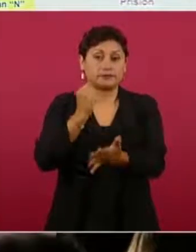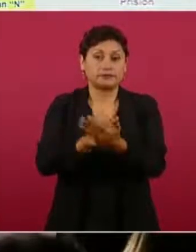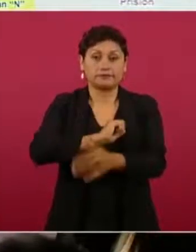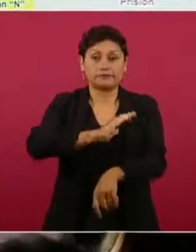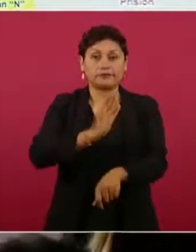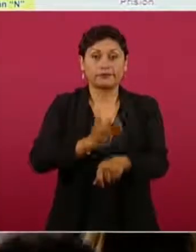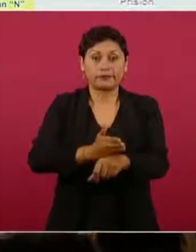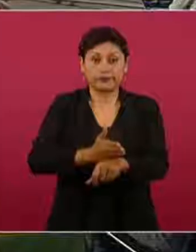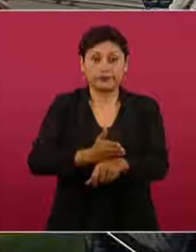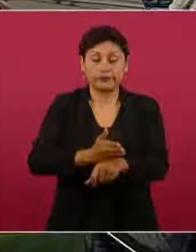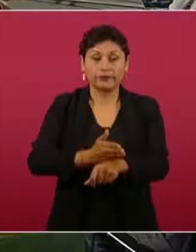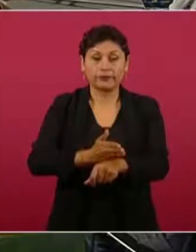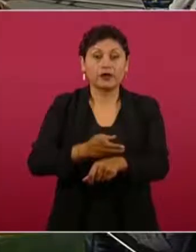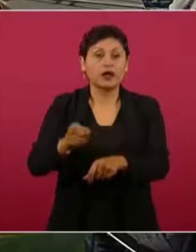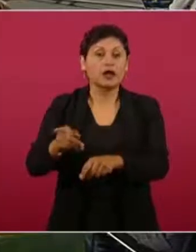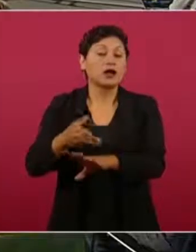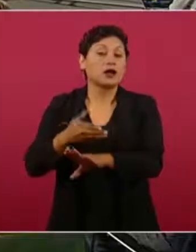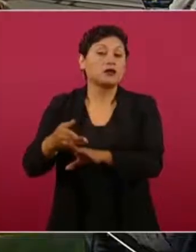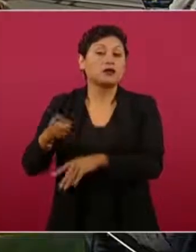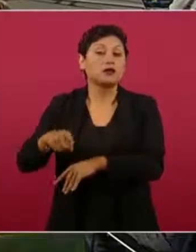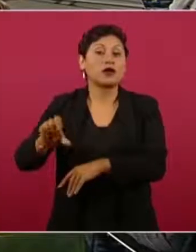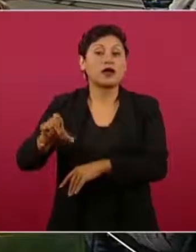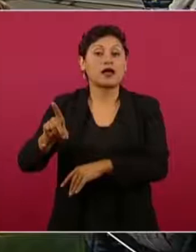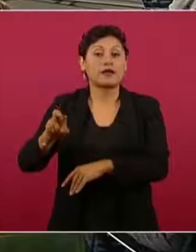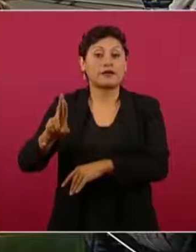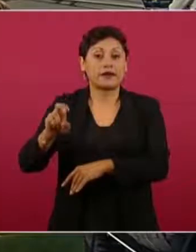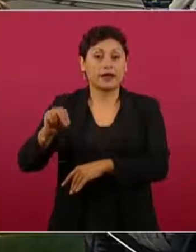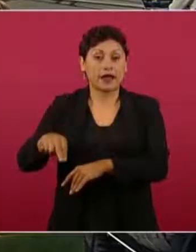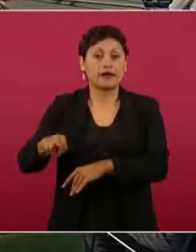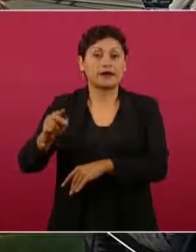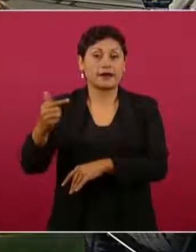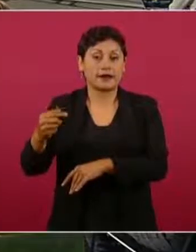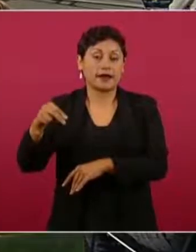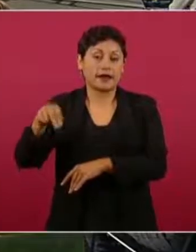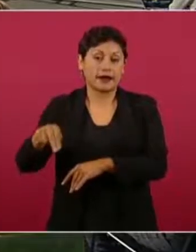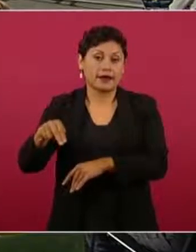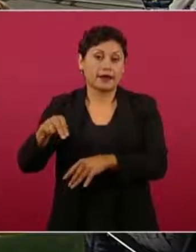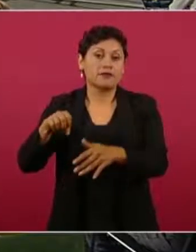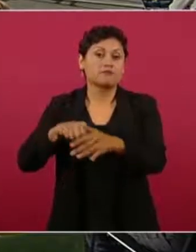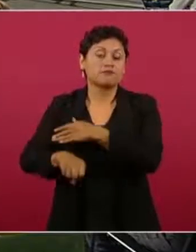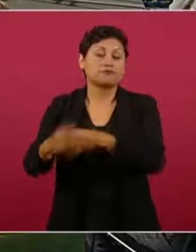en agravio de Adán N. por 27 años. Siguiente.